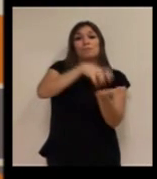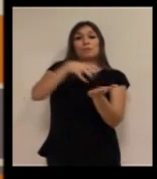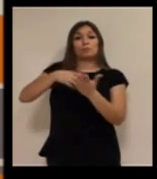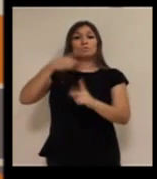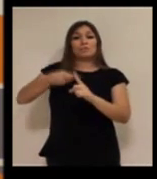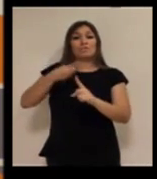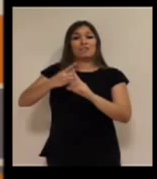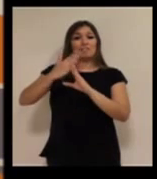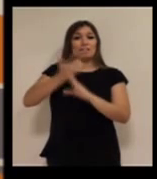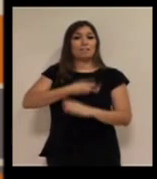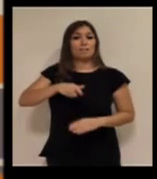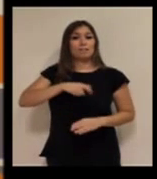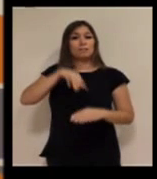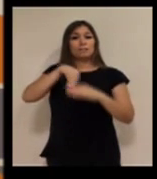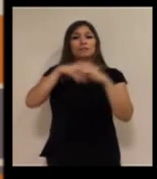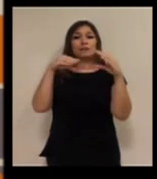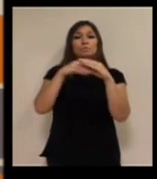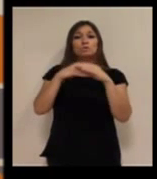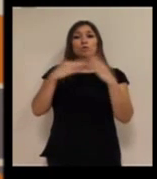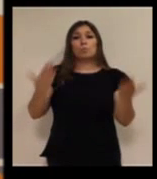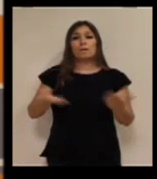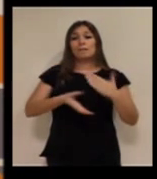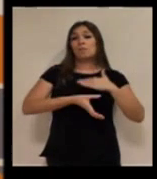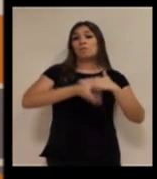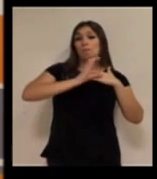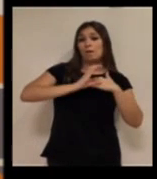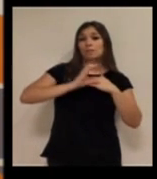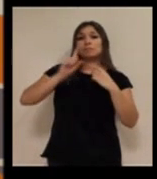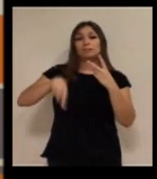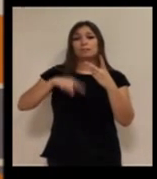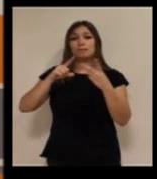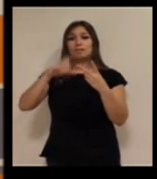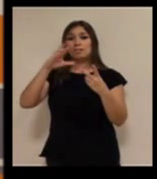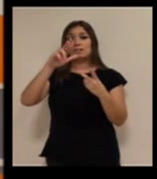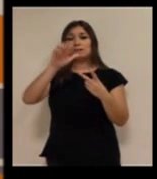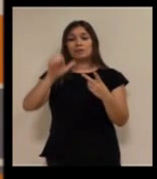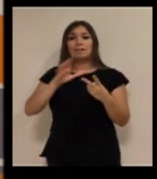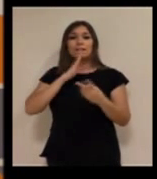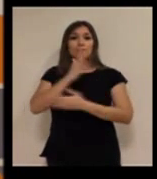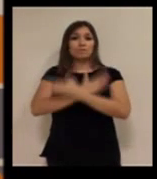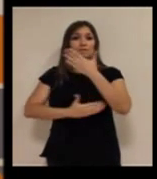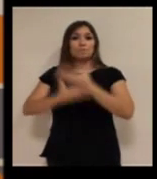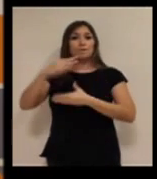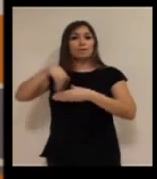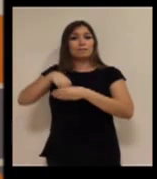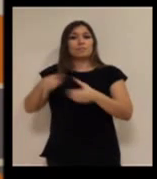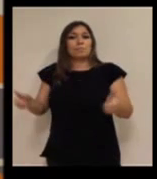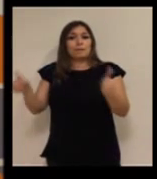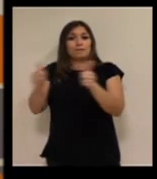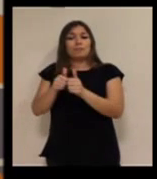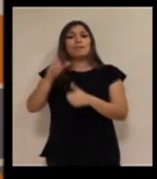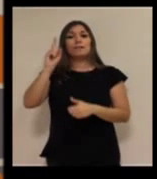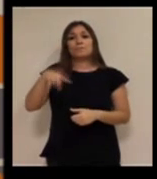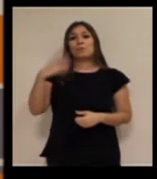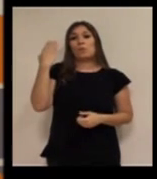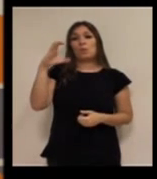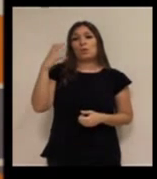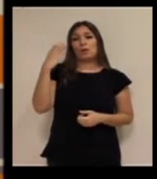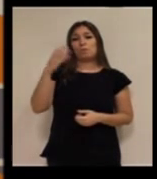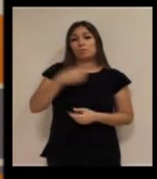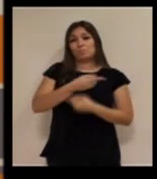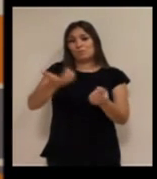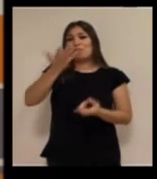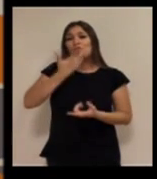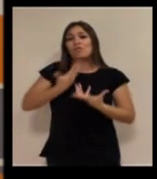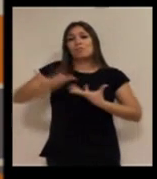referencia estatal del IMSSERSO, como son el CEAPAT y el CRE de Discapacidad y Dependencia. Y al CERMI, que como todos